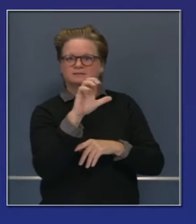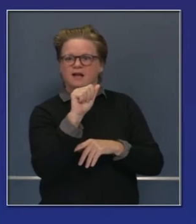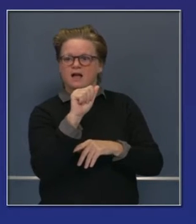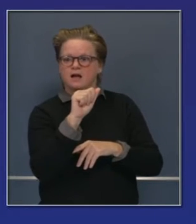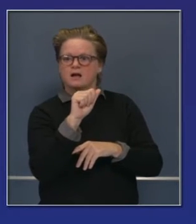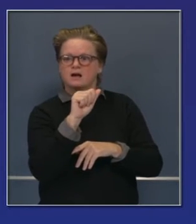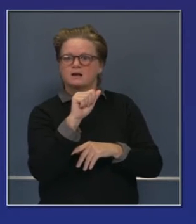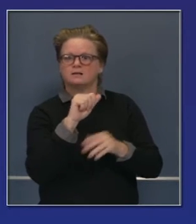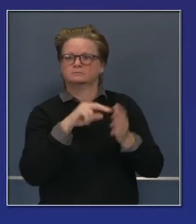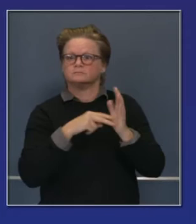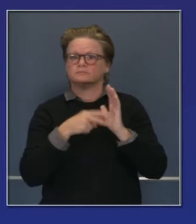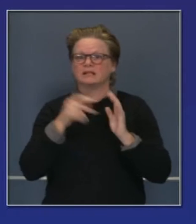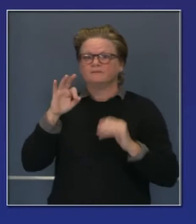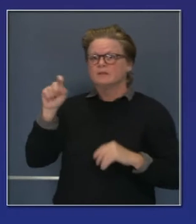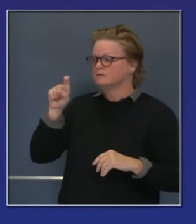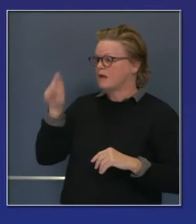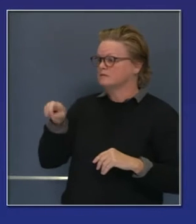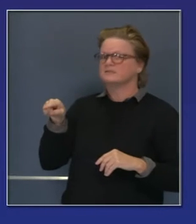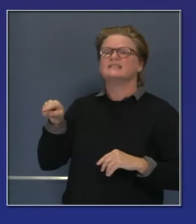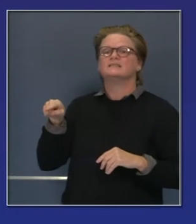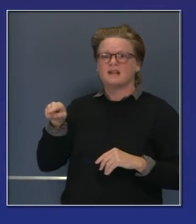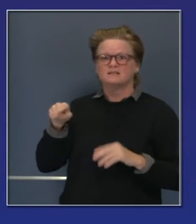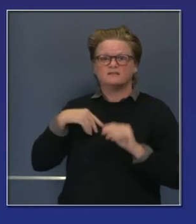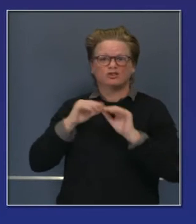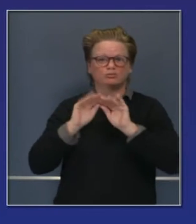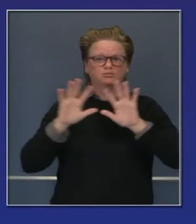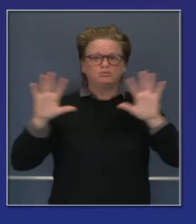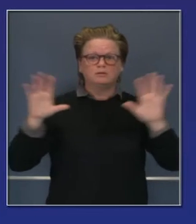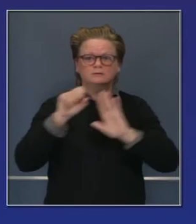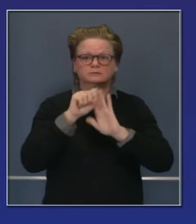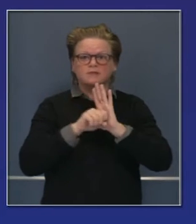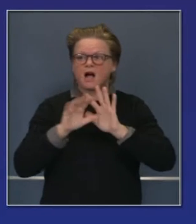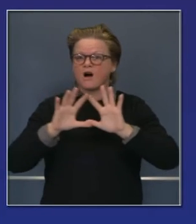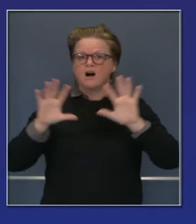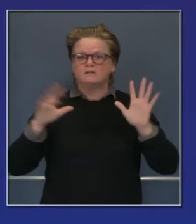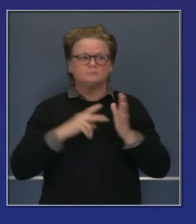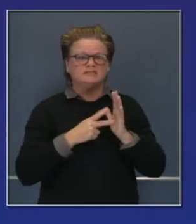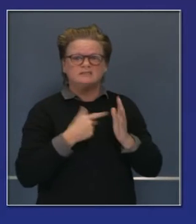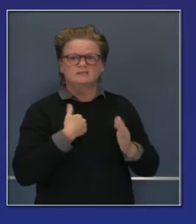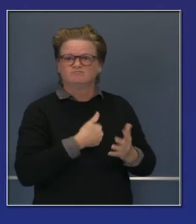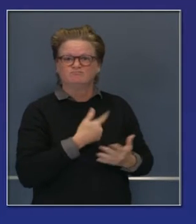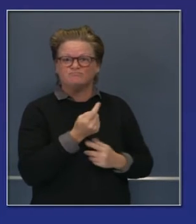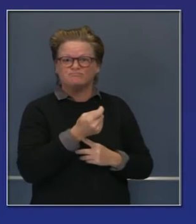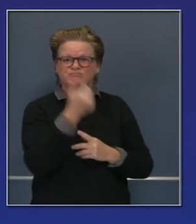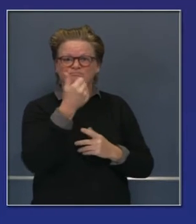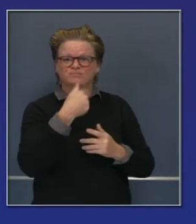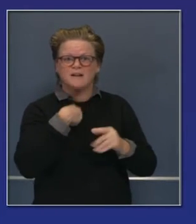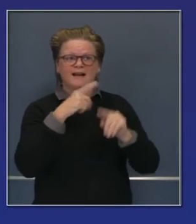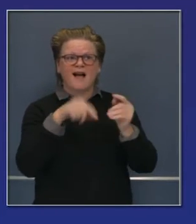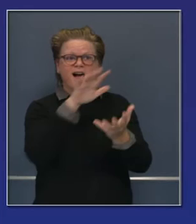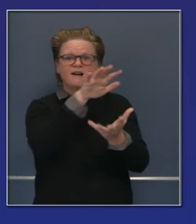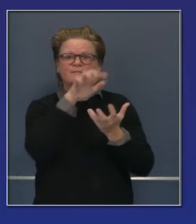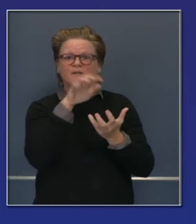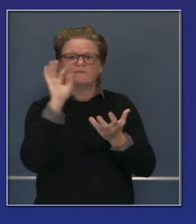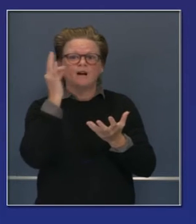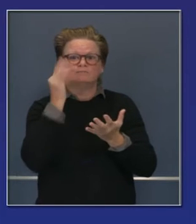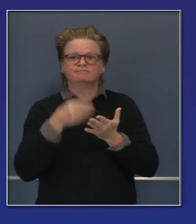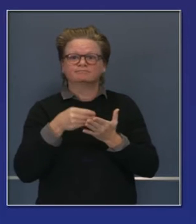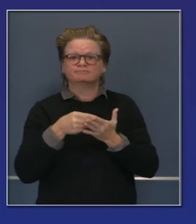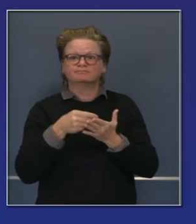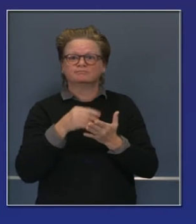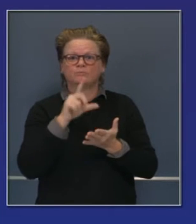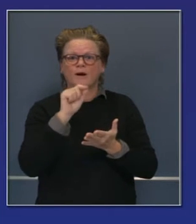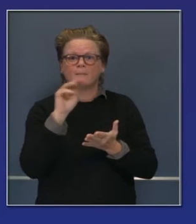medicina sufragable. Por la expansión de nuestra